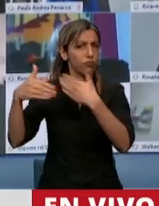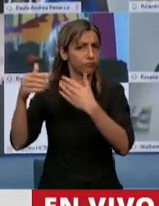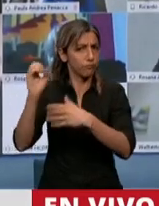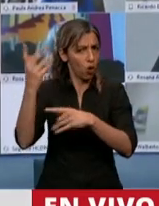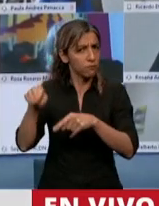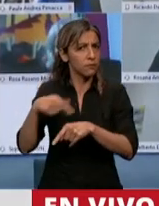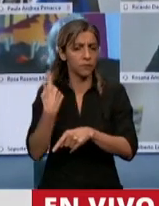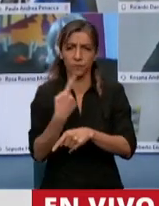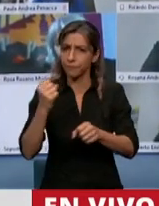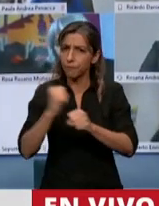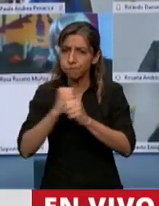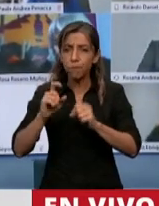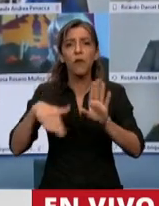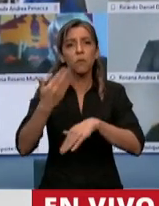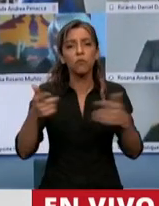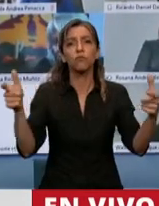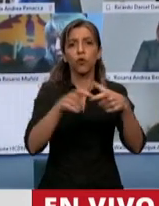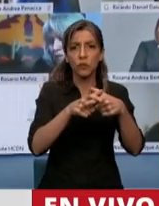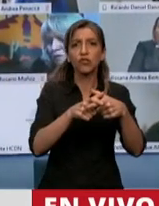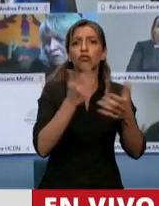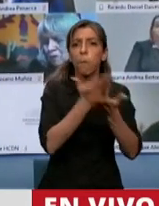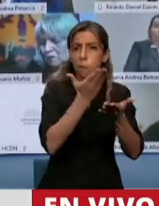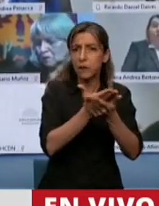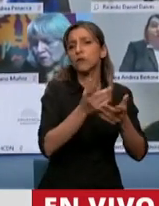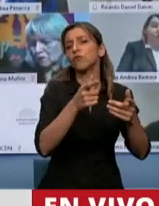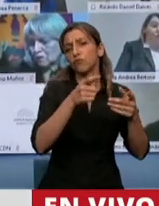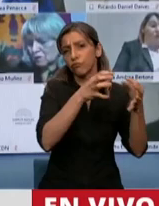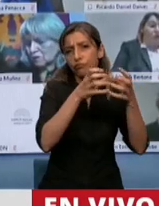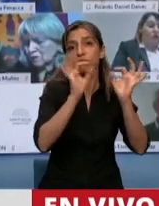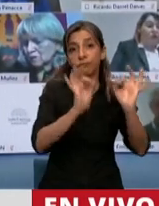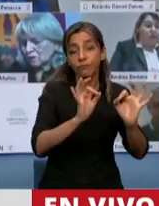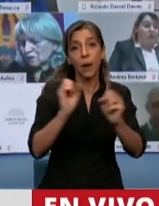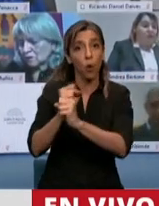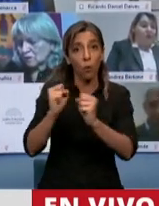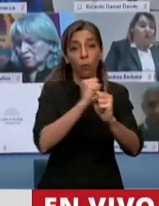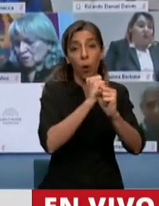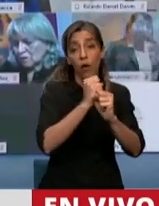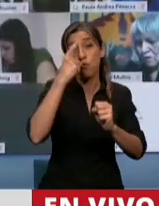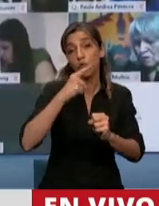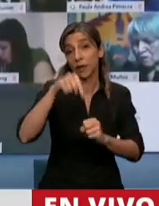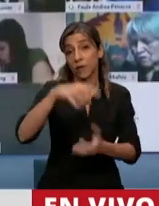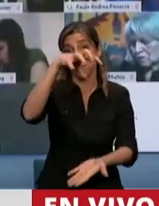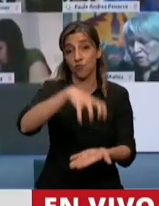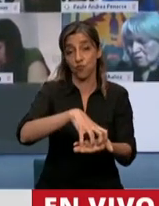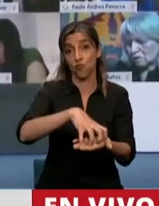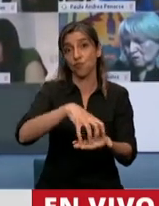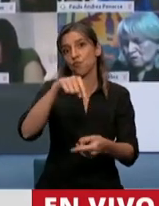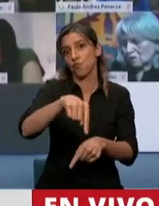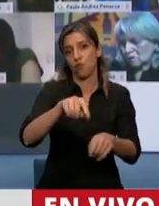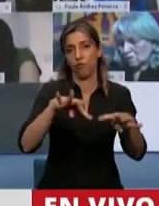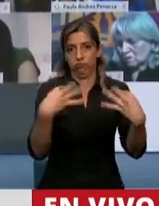dictaminado por la Comisión de Peticiones y finalmente fue aprobado por el Pleno de la Cámara. Ahora, ese